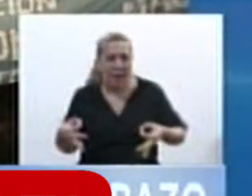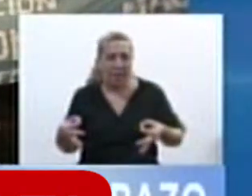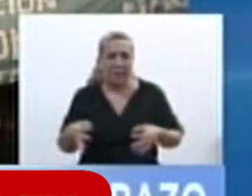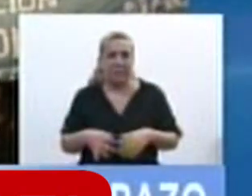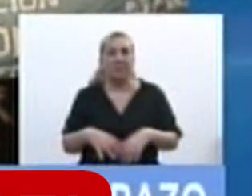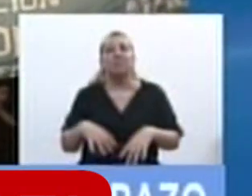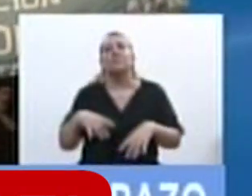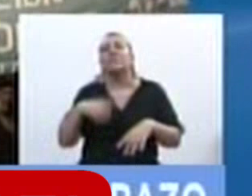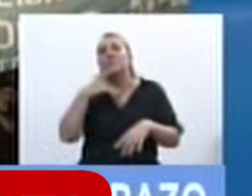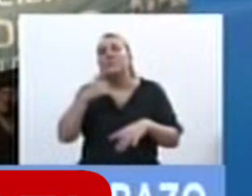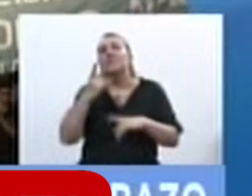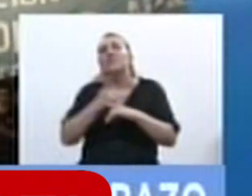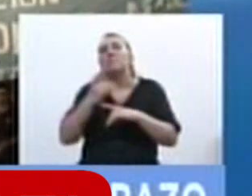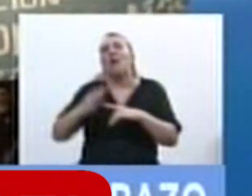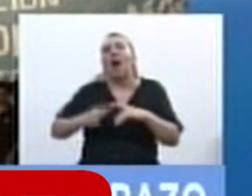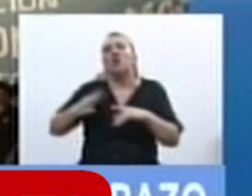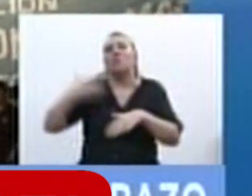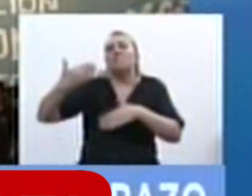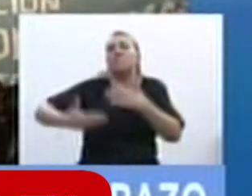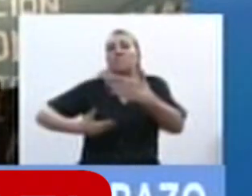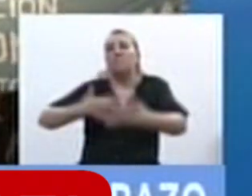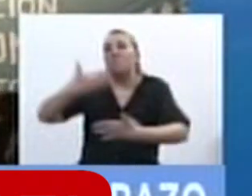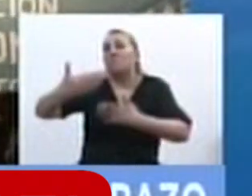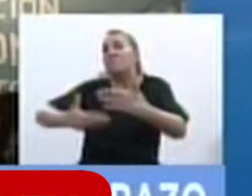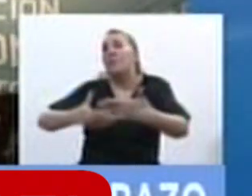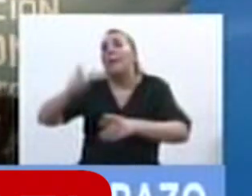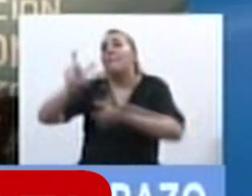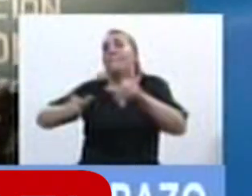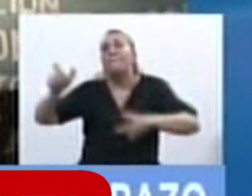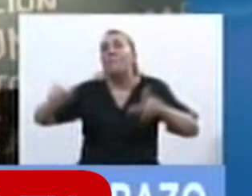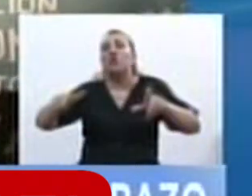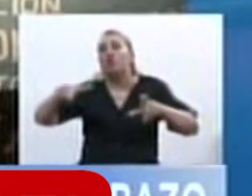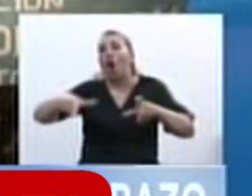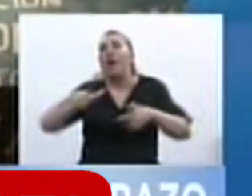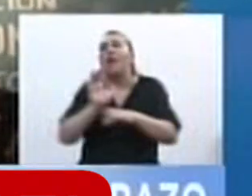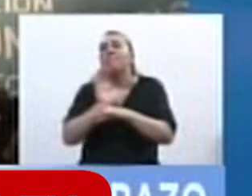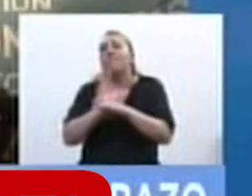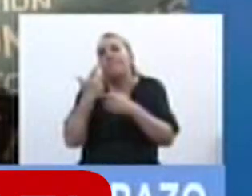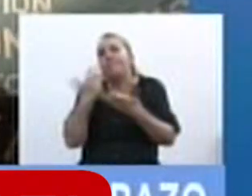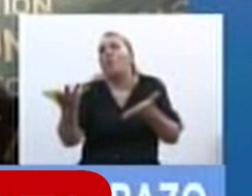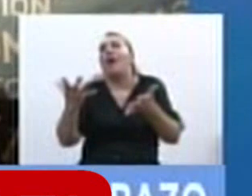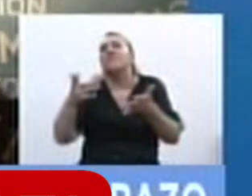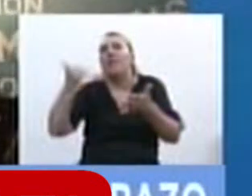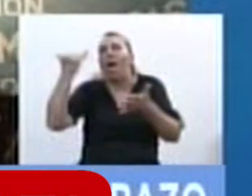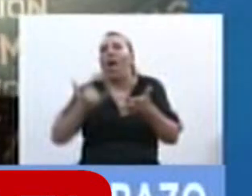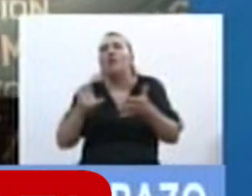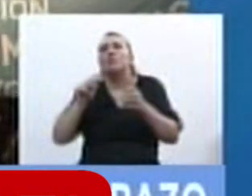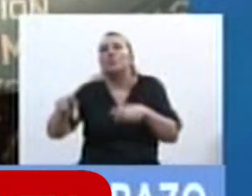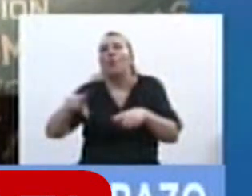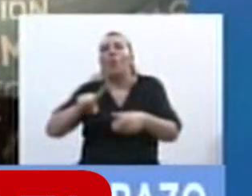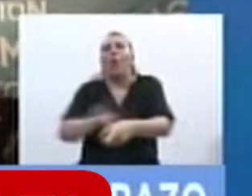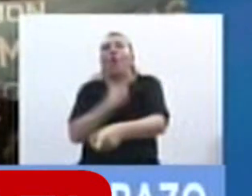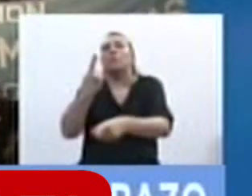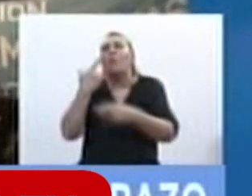cada tantos años o en forma permanente una sociedad pone en crisis sus costumbres,